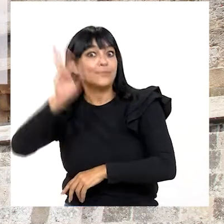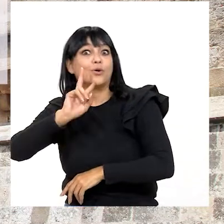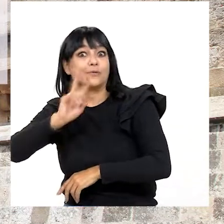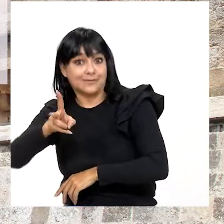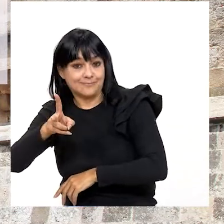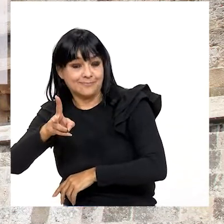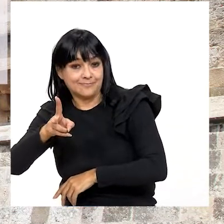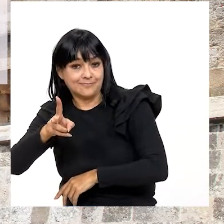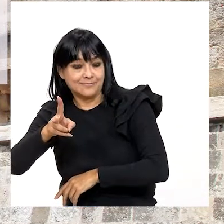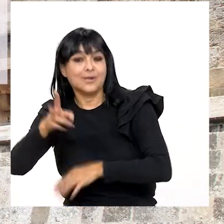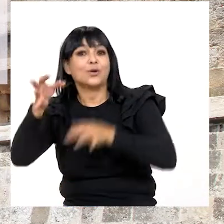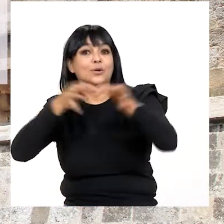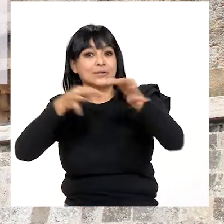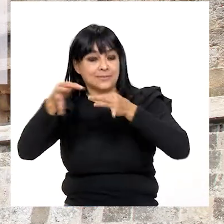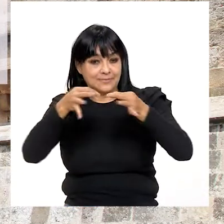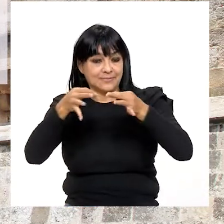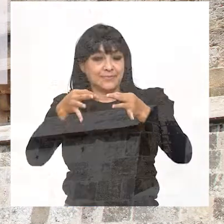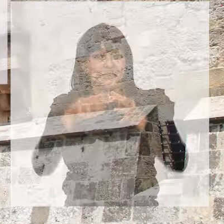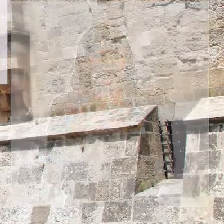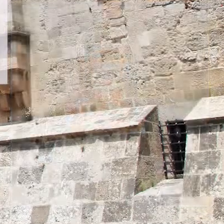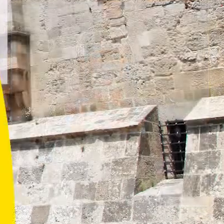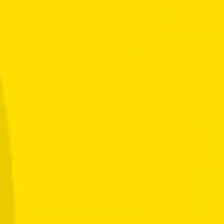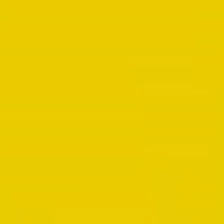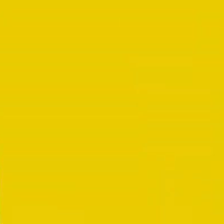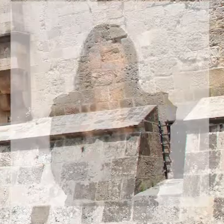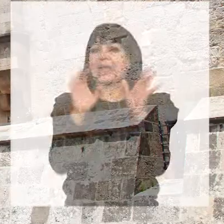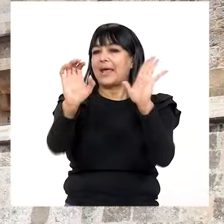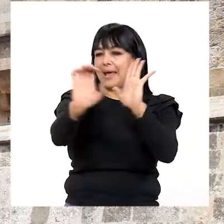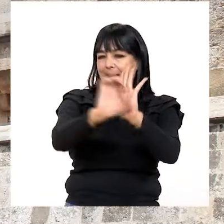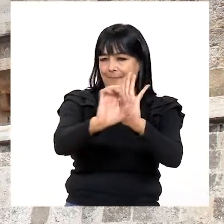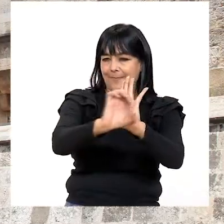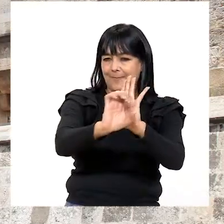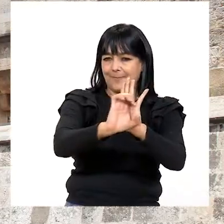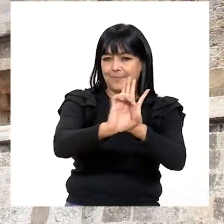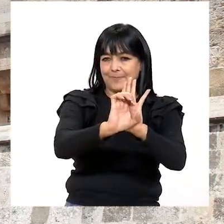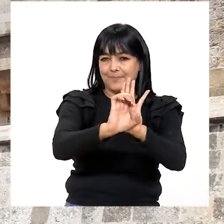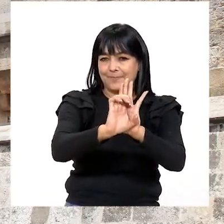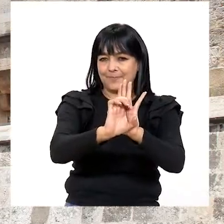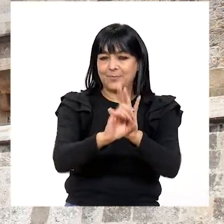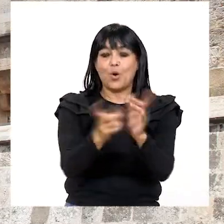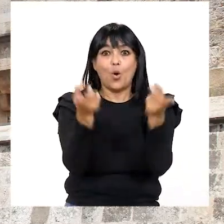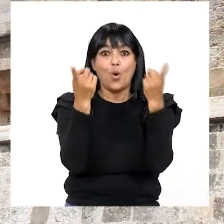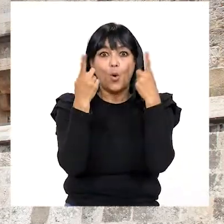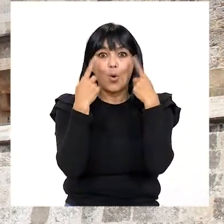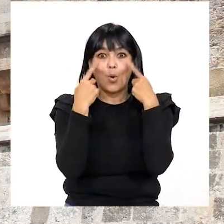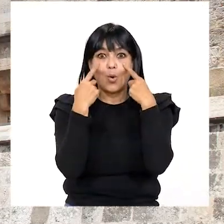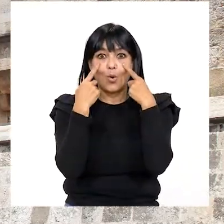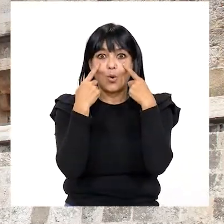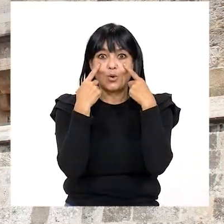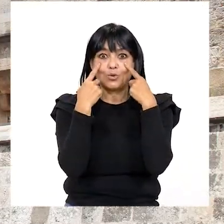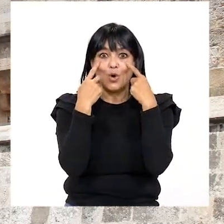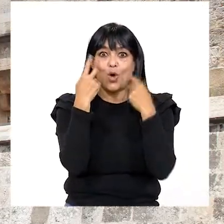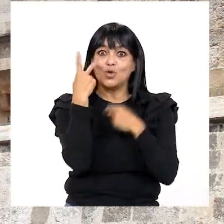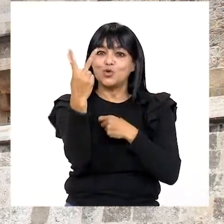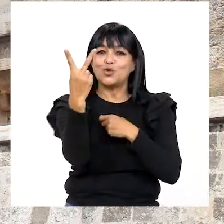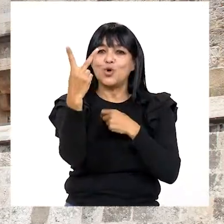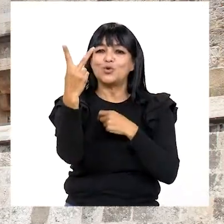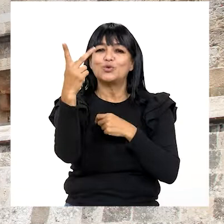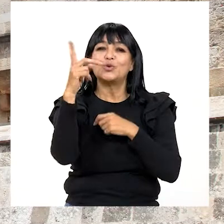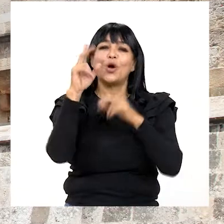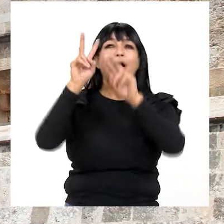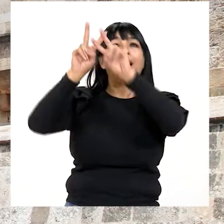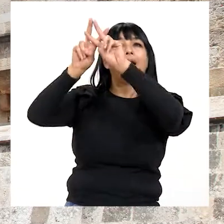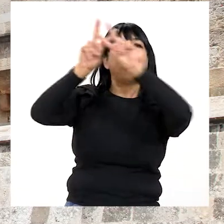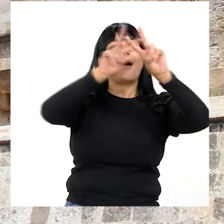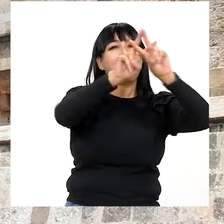real con aquello de lo que se está hablando Por ejemplo Sus ojos son dos luceros